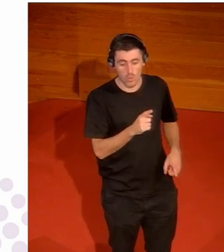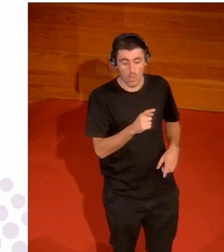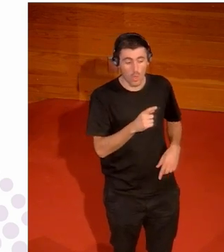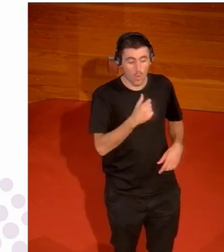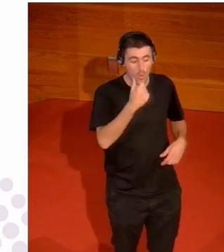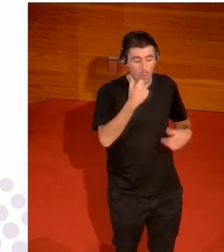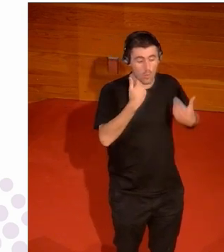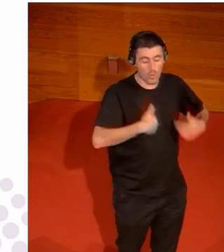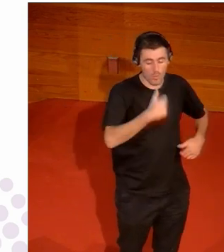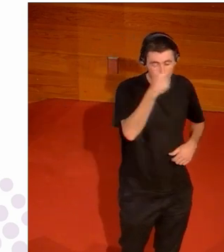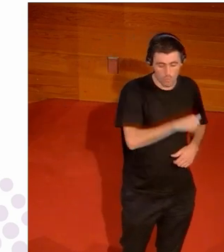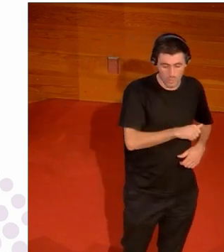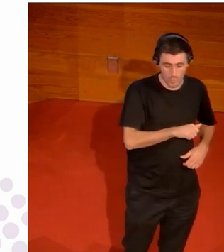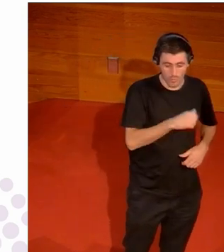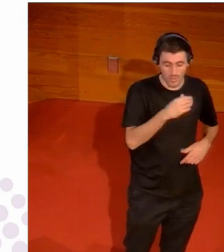cuerpo masculino